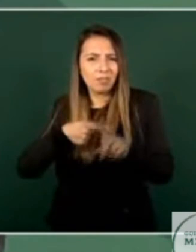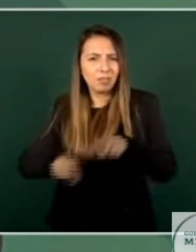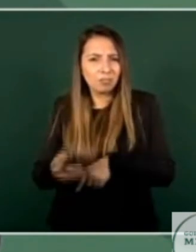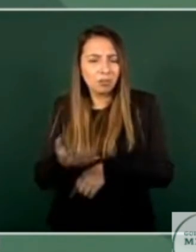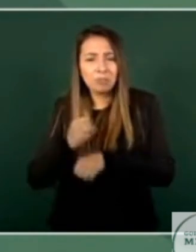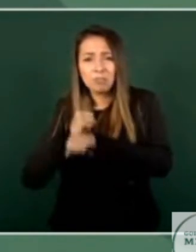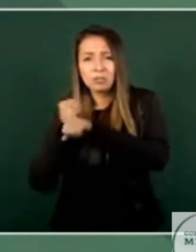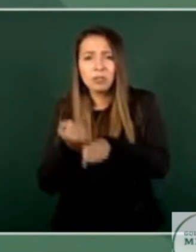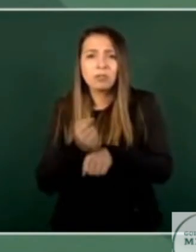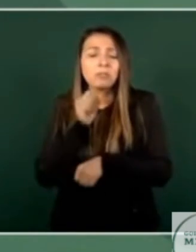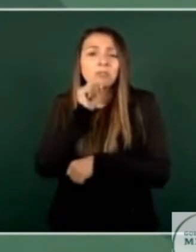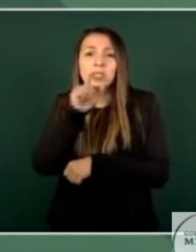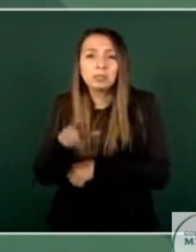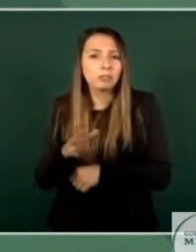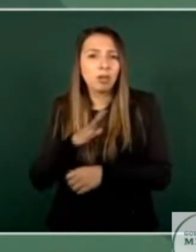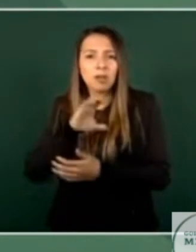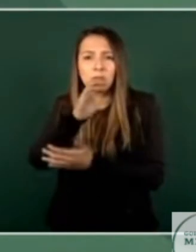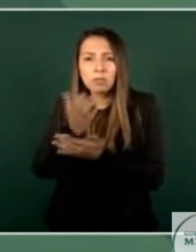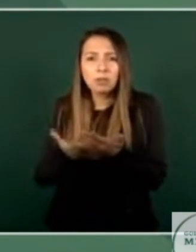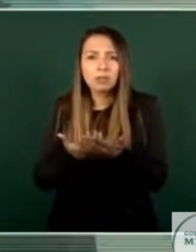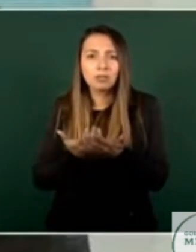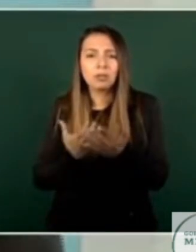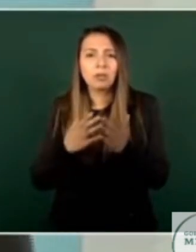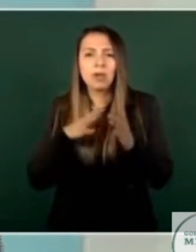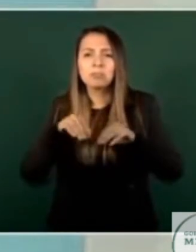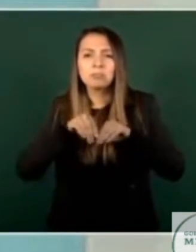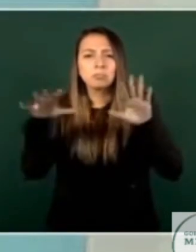mismo hacen su contrato y es público